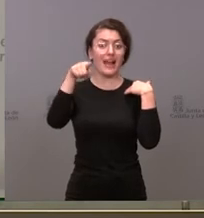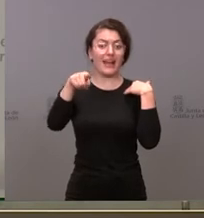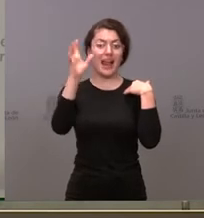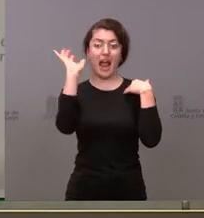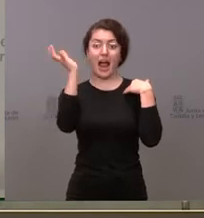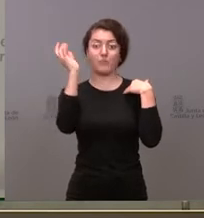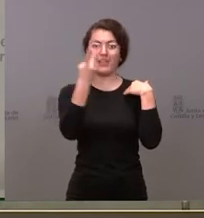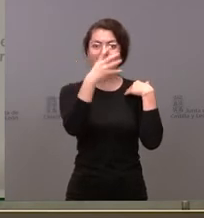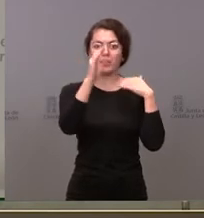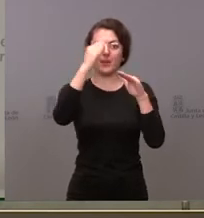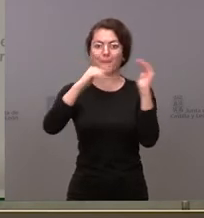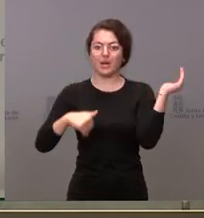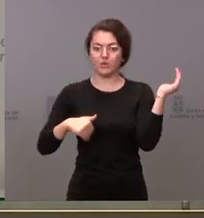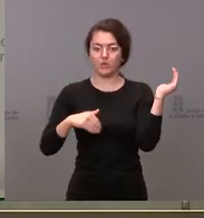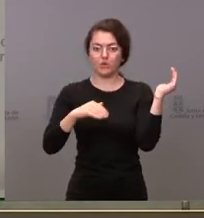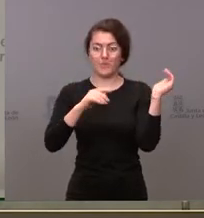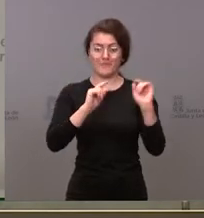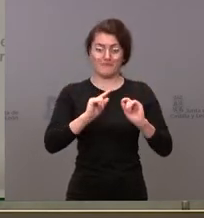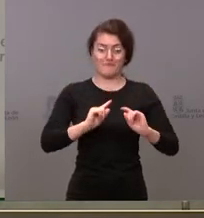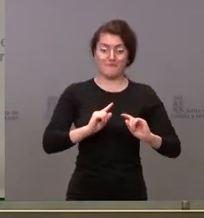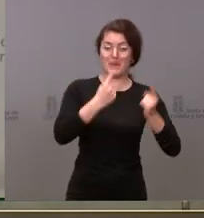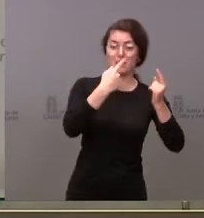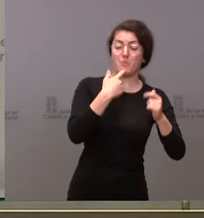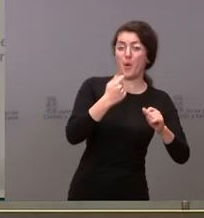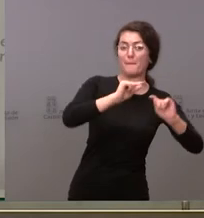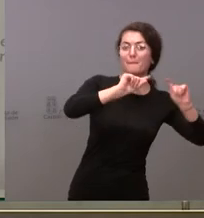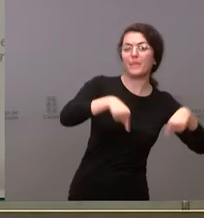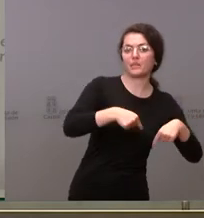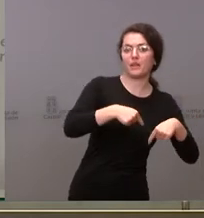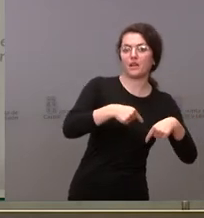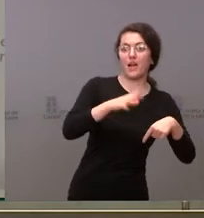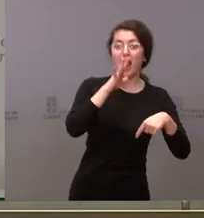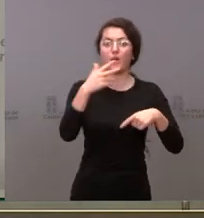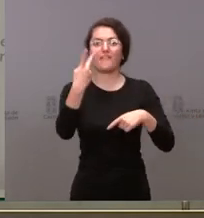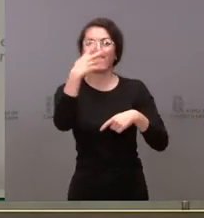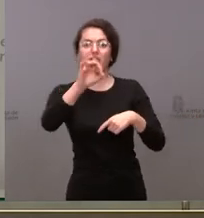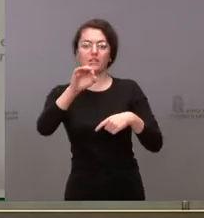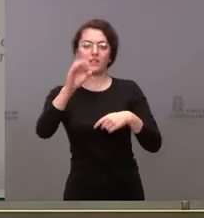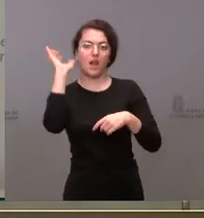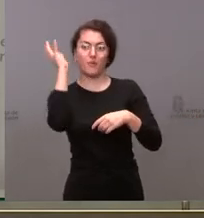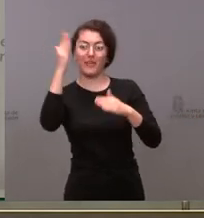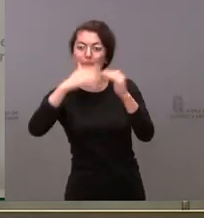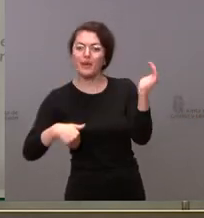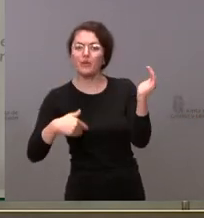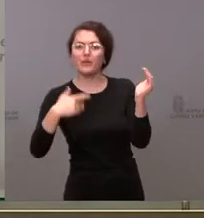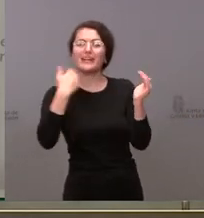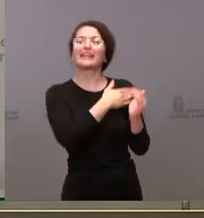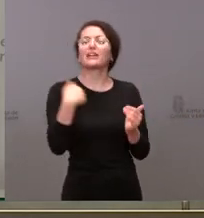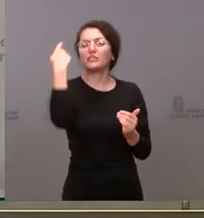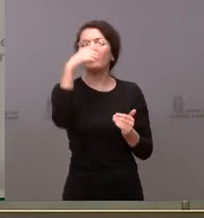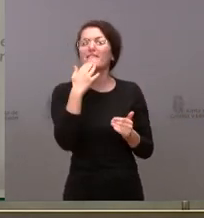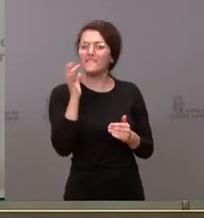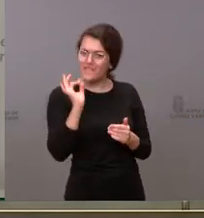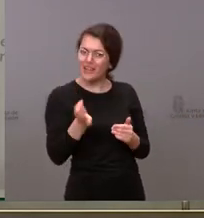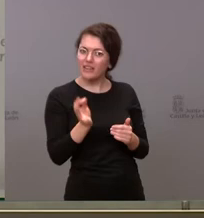menos de las que en principio se pactaron en este en este contrato por un lado quería saber si esto es verdad y por otro si